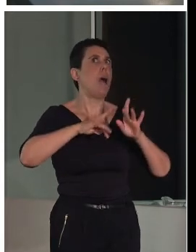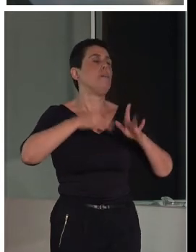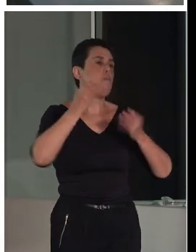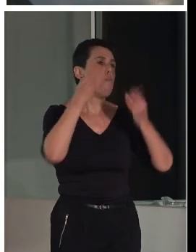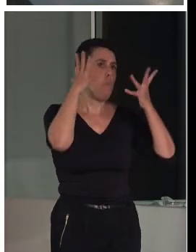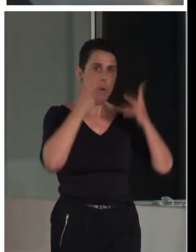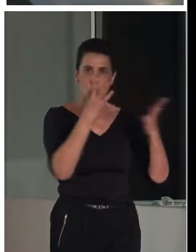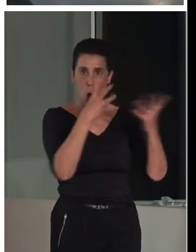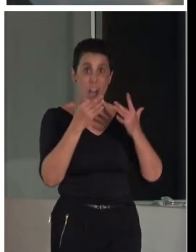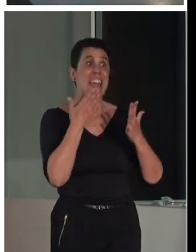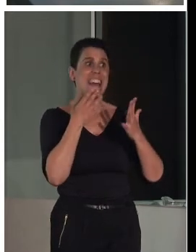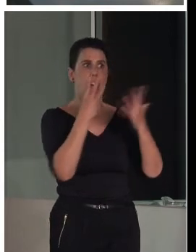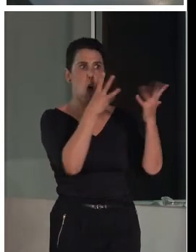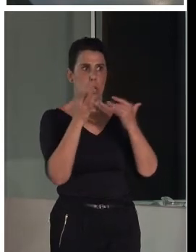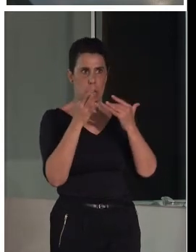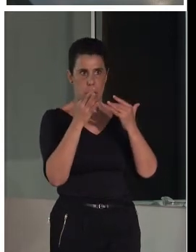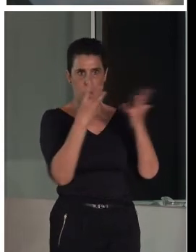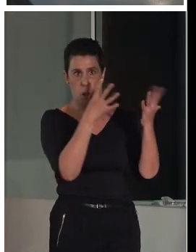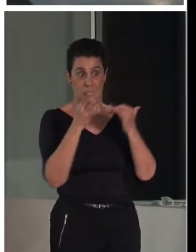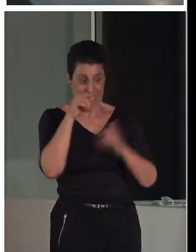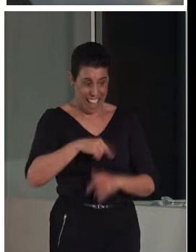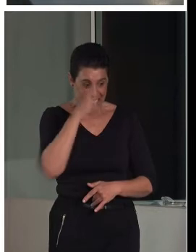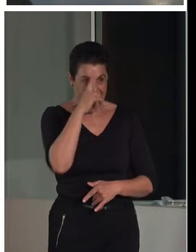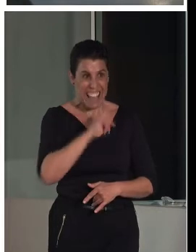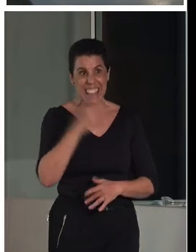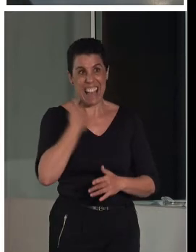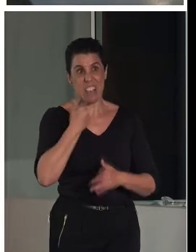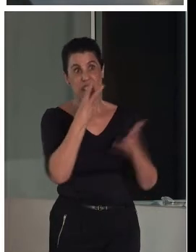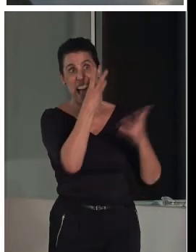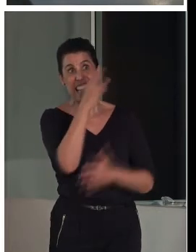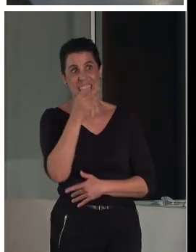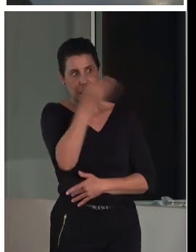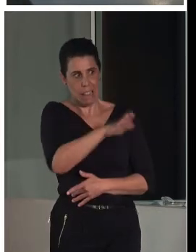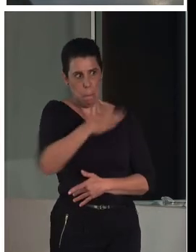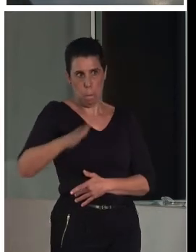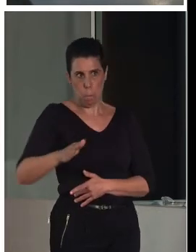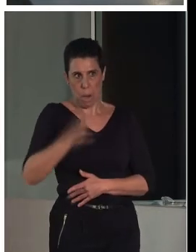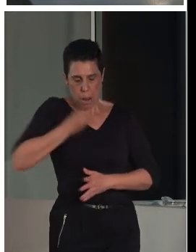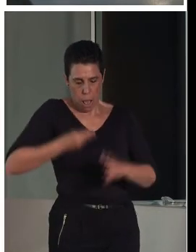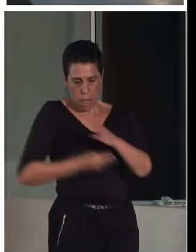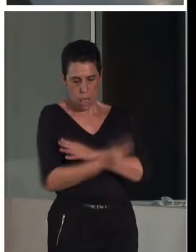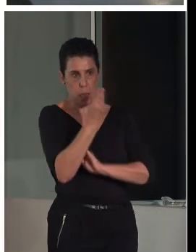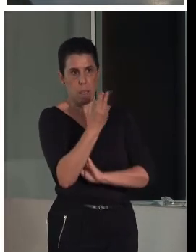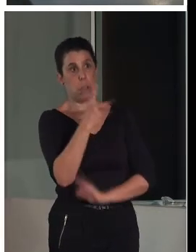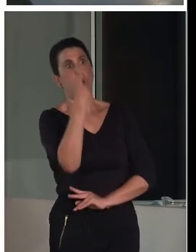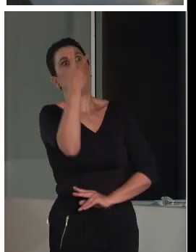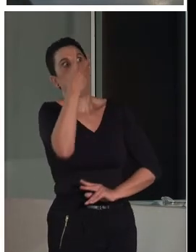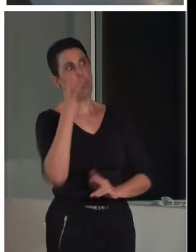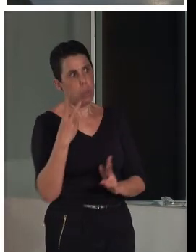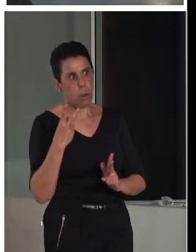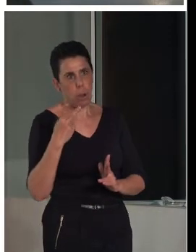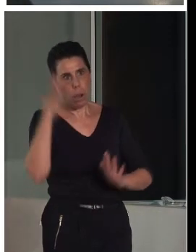os hagáis un idea, toda vez este año han muerto 30 personas. Han nacido dos niños. Y estamos de enhorabuena, porque han nacido dos.